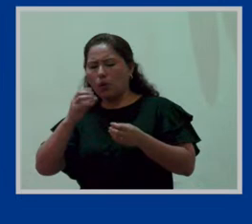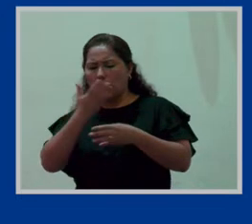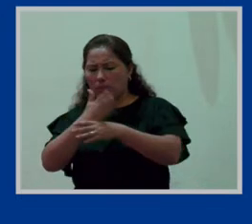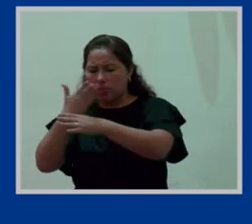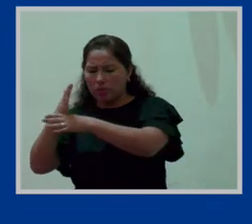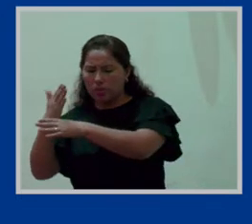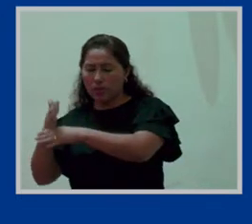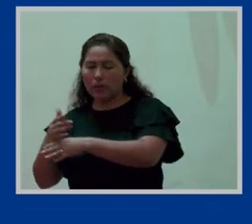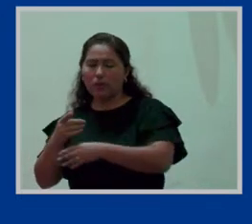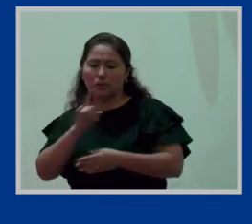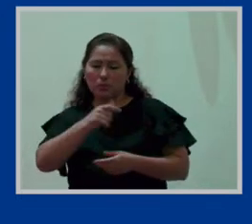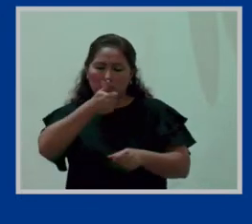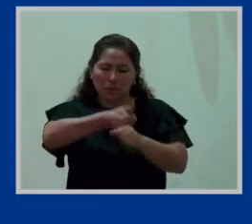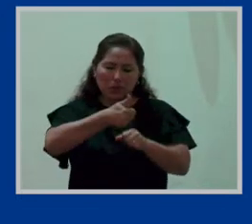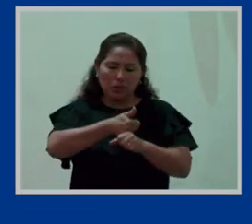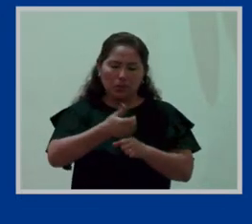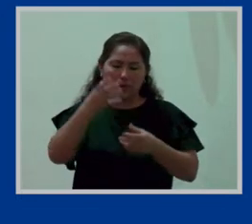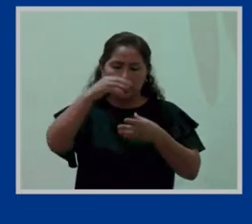compartido